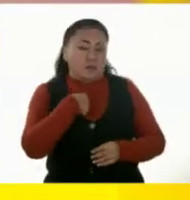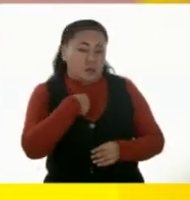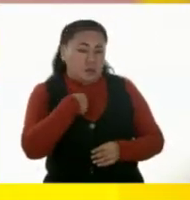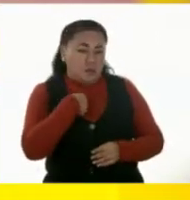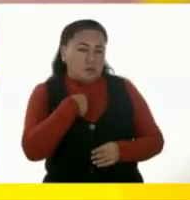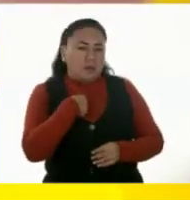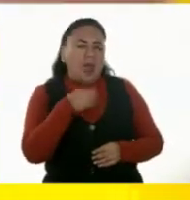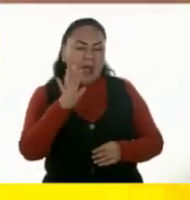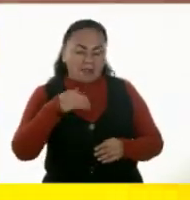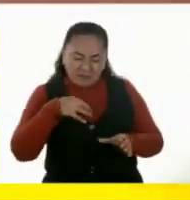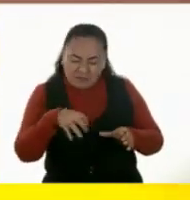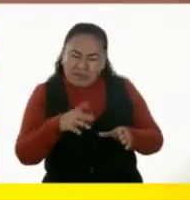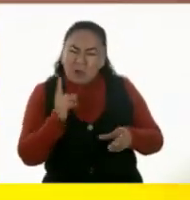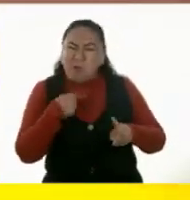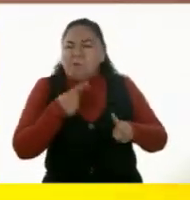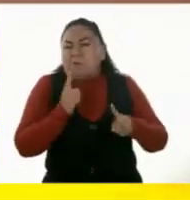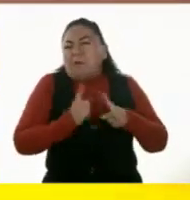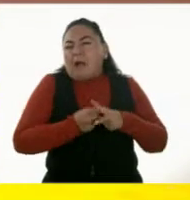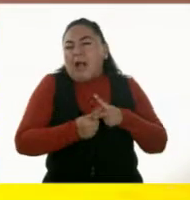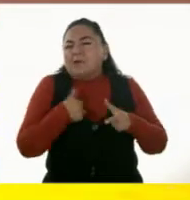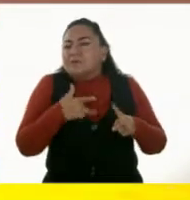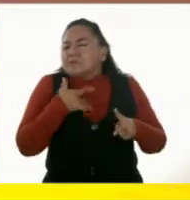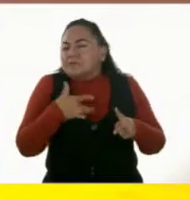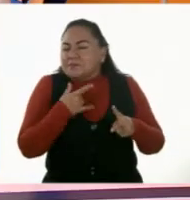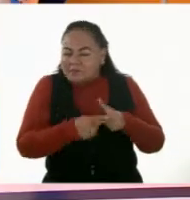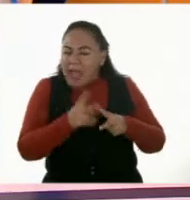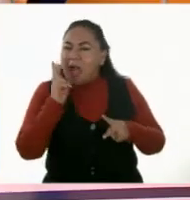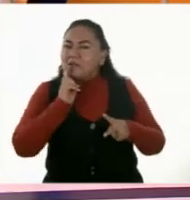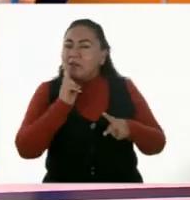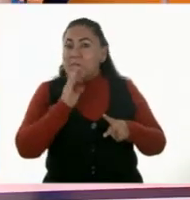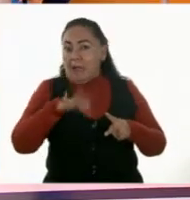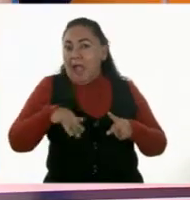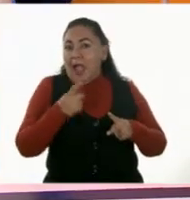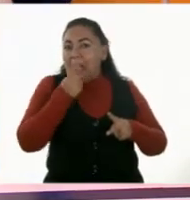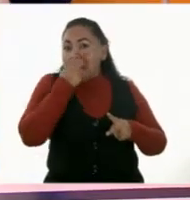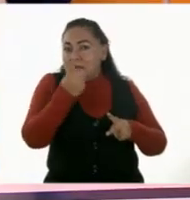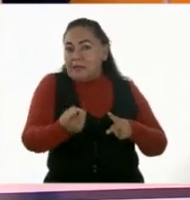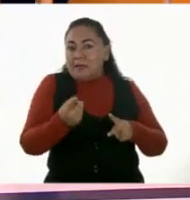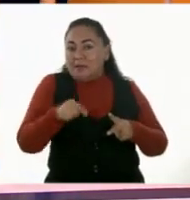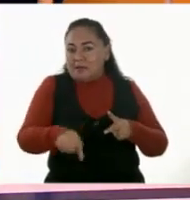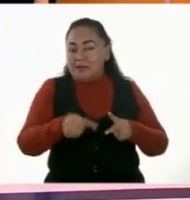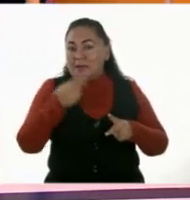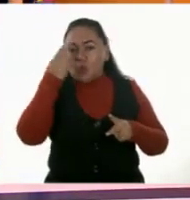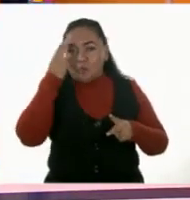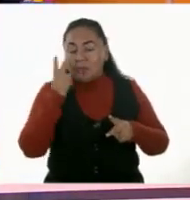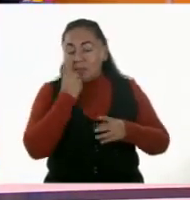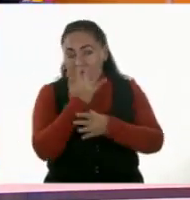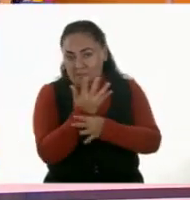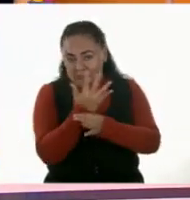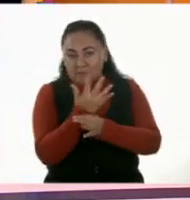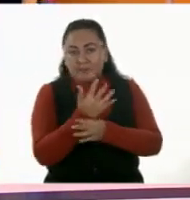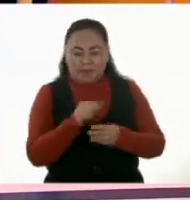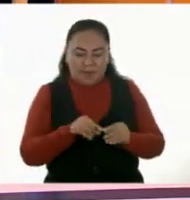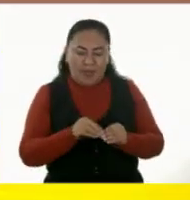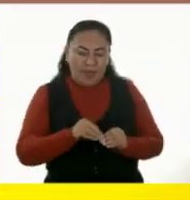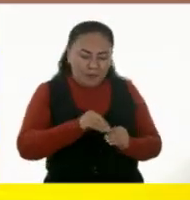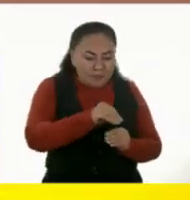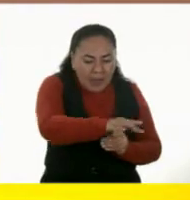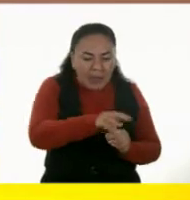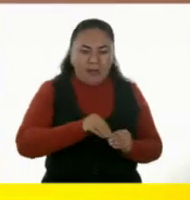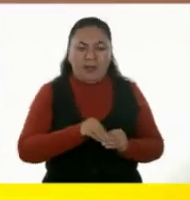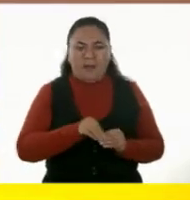una cantidad. Ah, y voy a seguir el patrón que ella utilizó. A ver. Entonces, tiene una por acá,